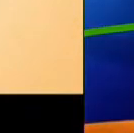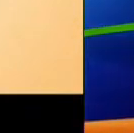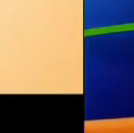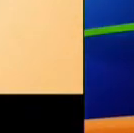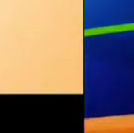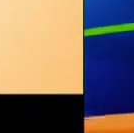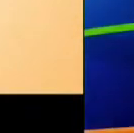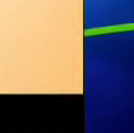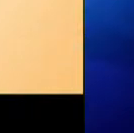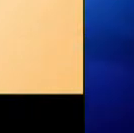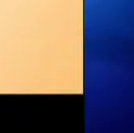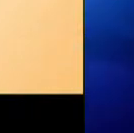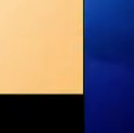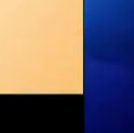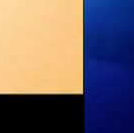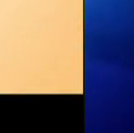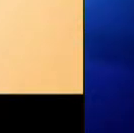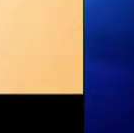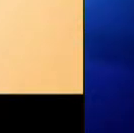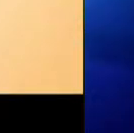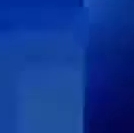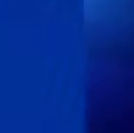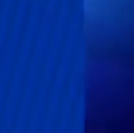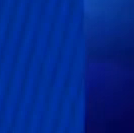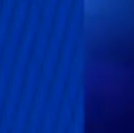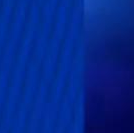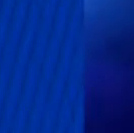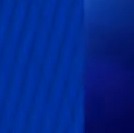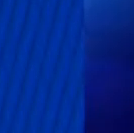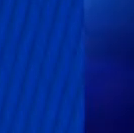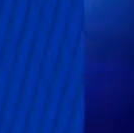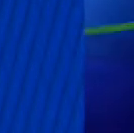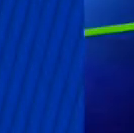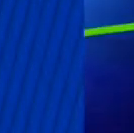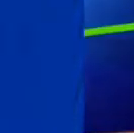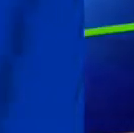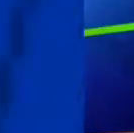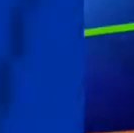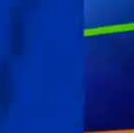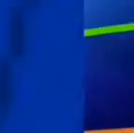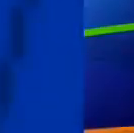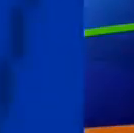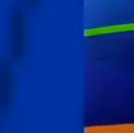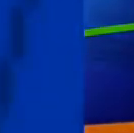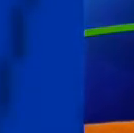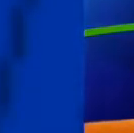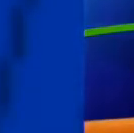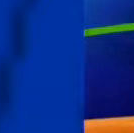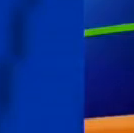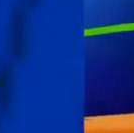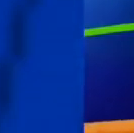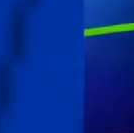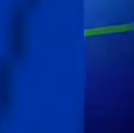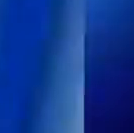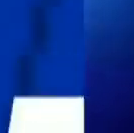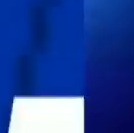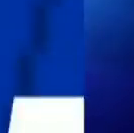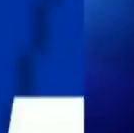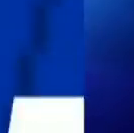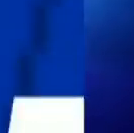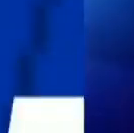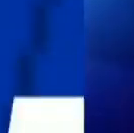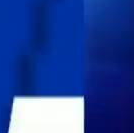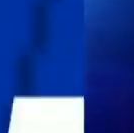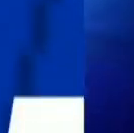objetivos institucionales. La eficacia administrativa invoca a los servidores públicos a